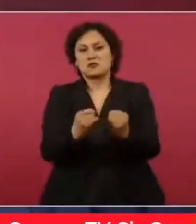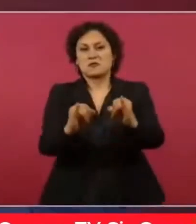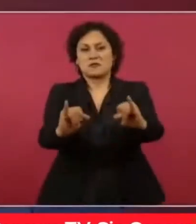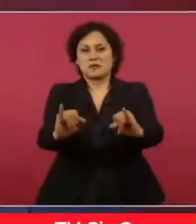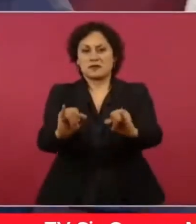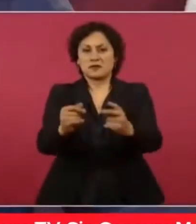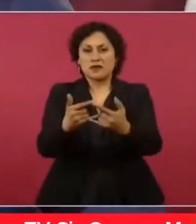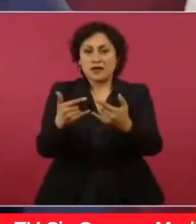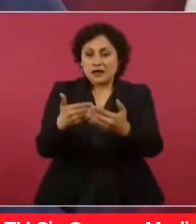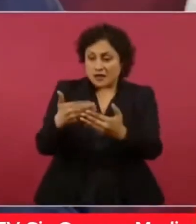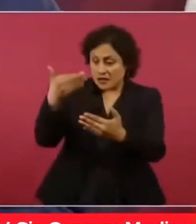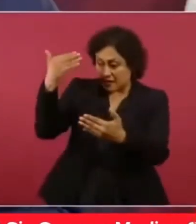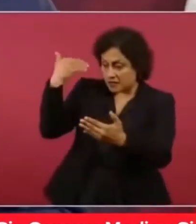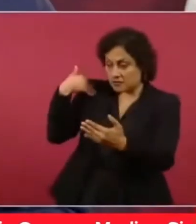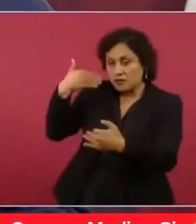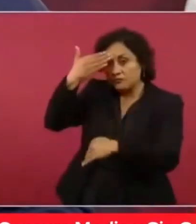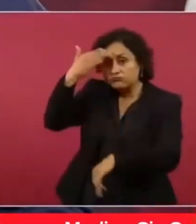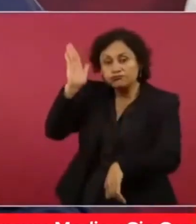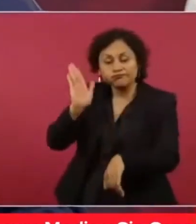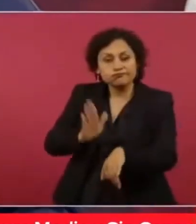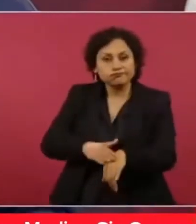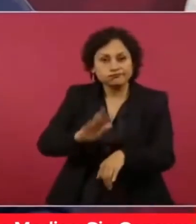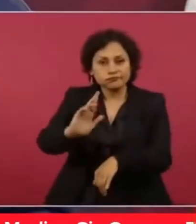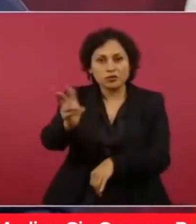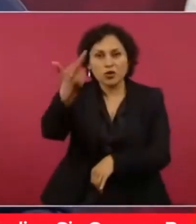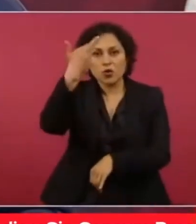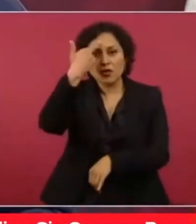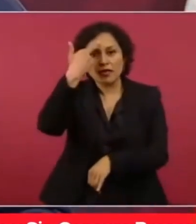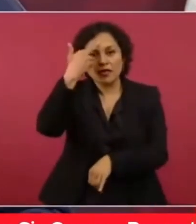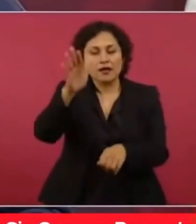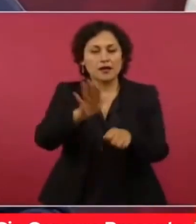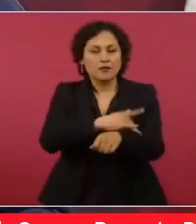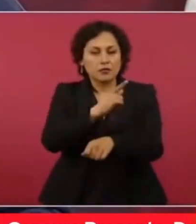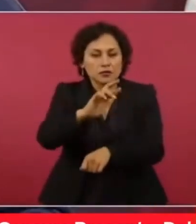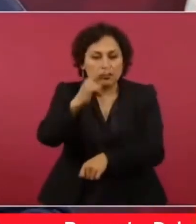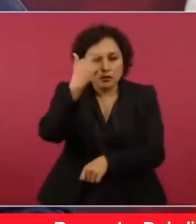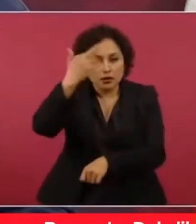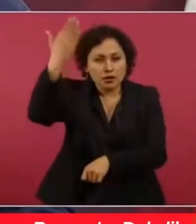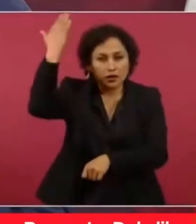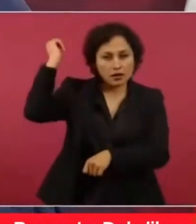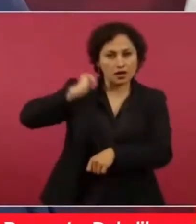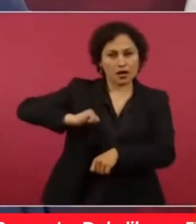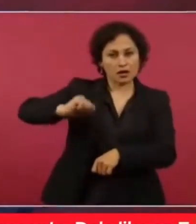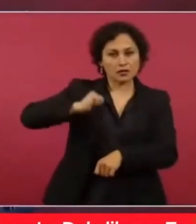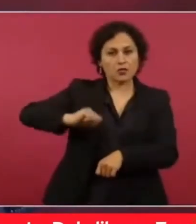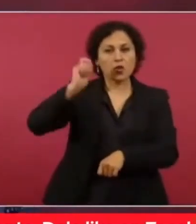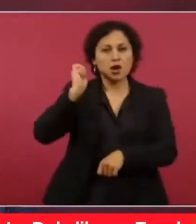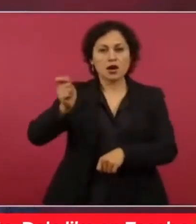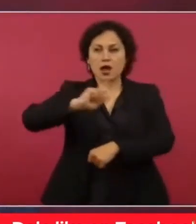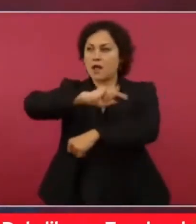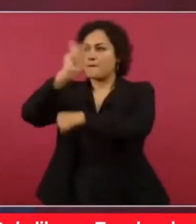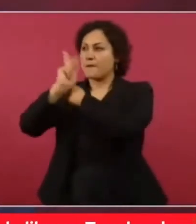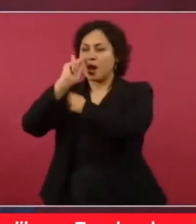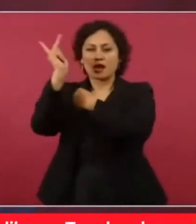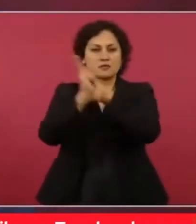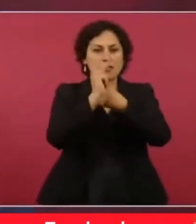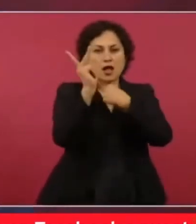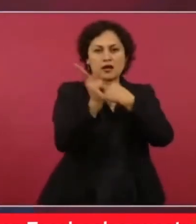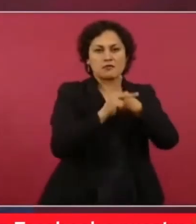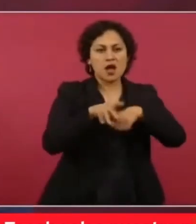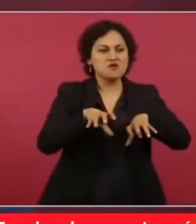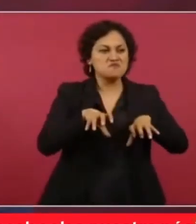todos los imperios son abusivos,